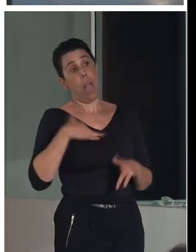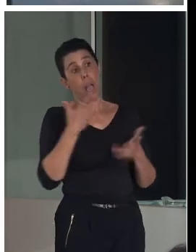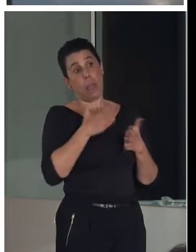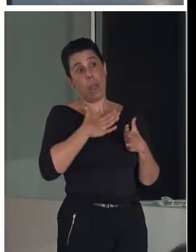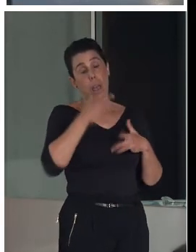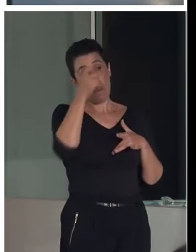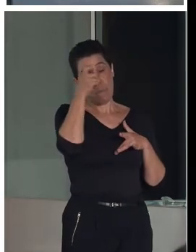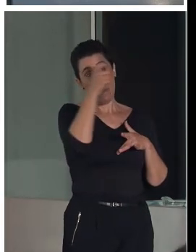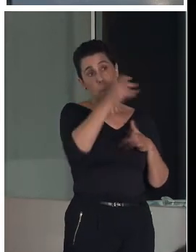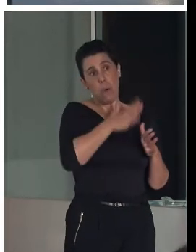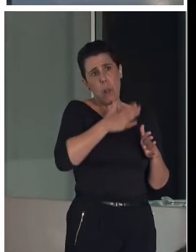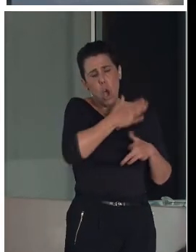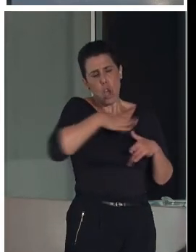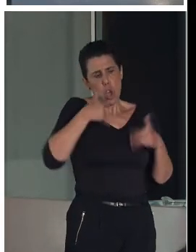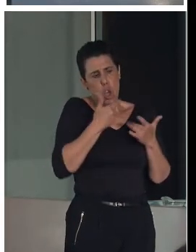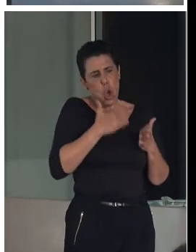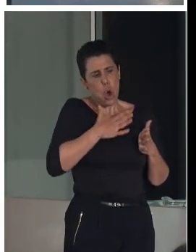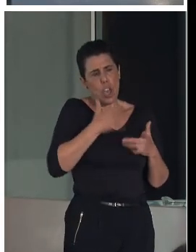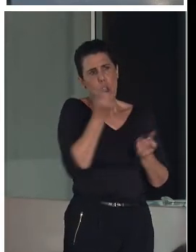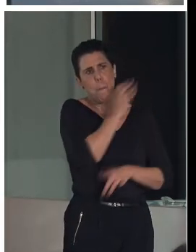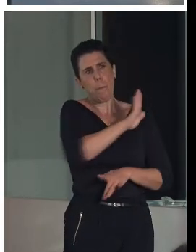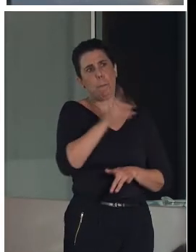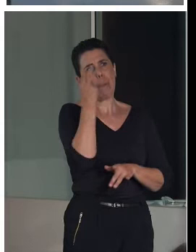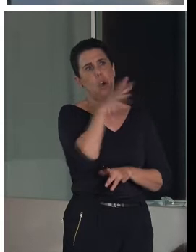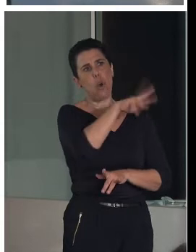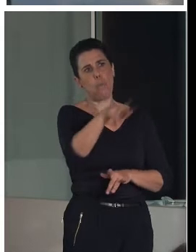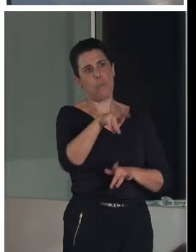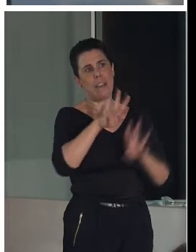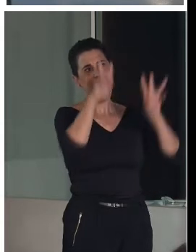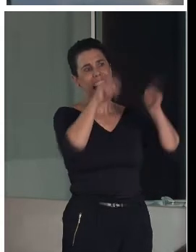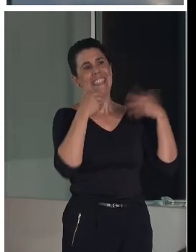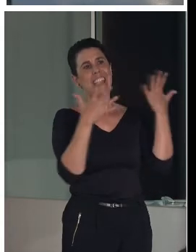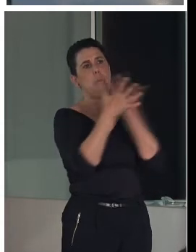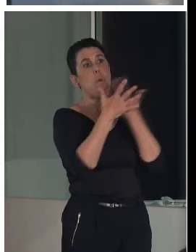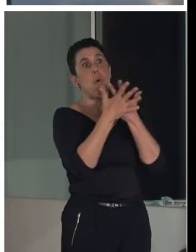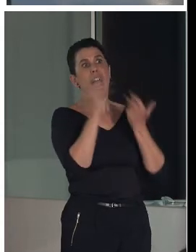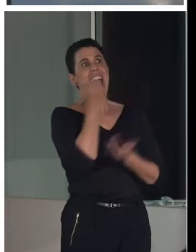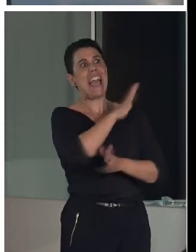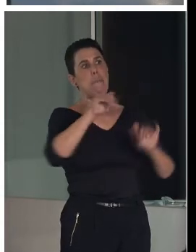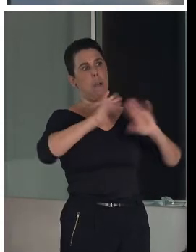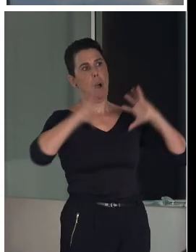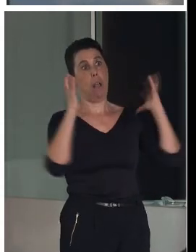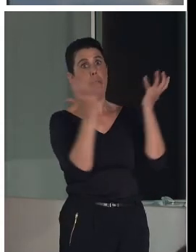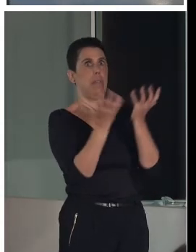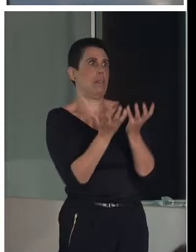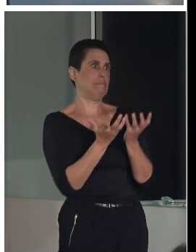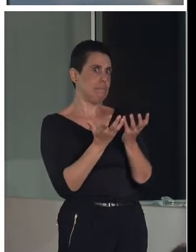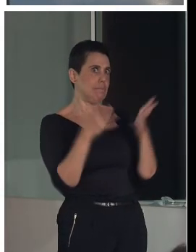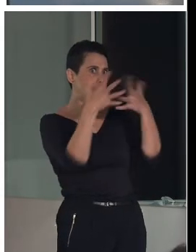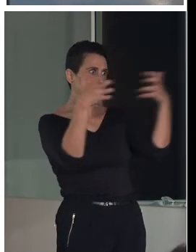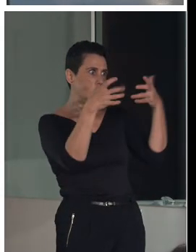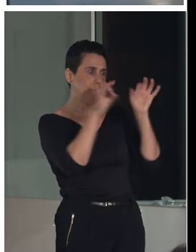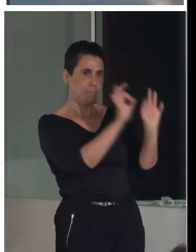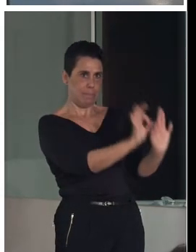tenga el mejor museo sobre mudéjar del mundo. Esa fue la frase y el encargo a una mini